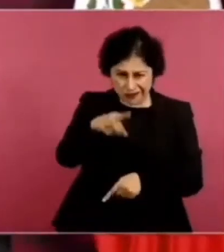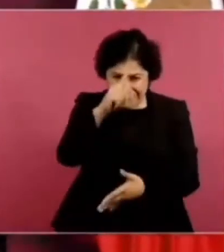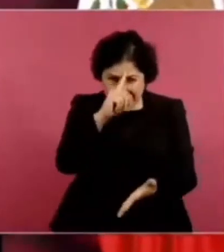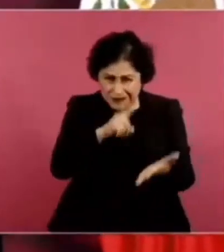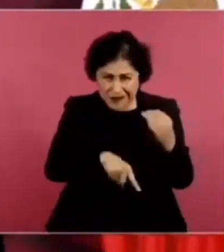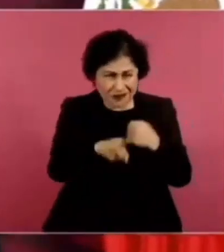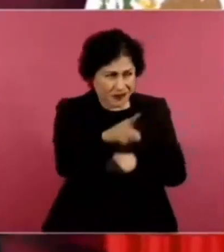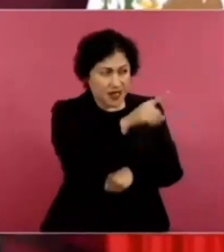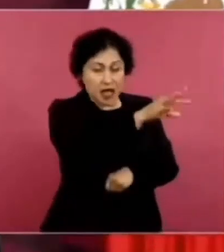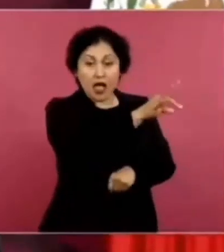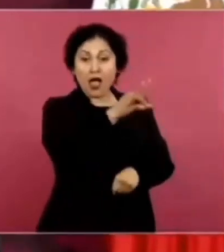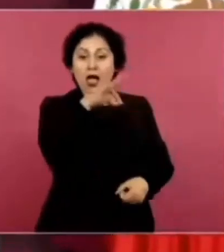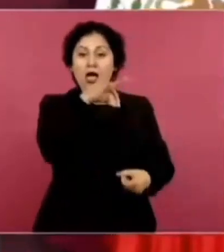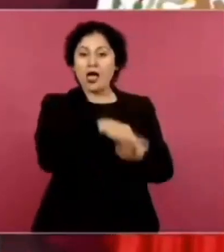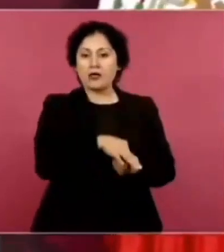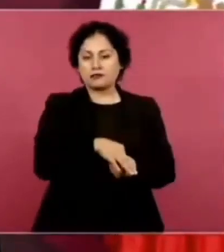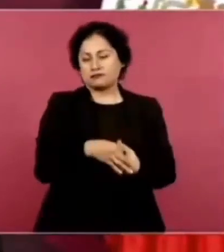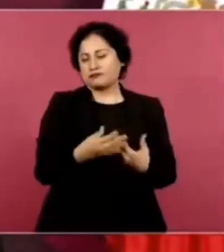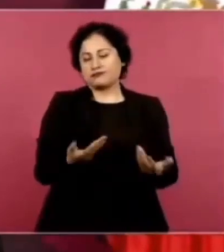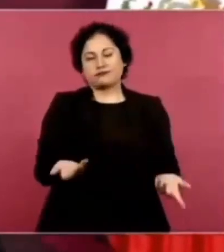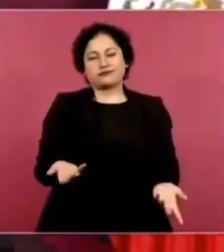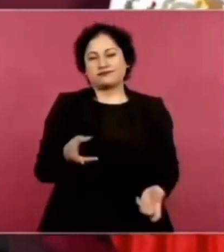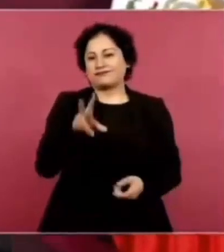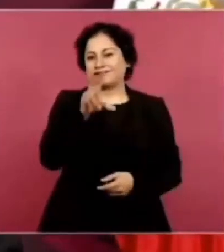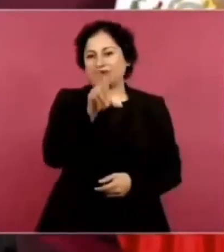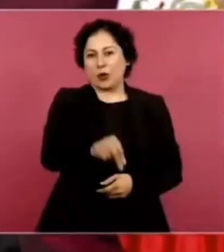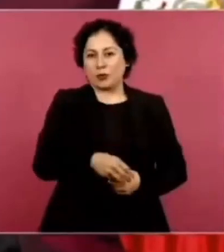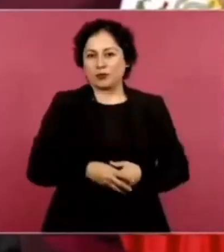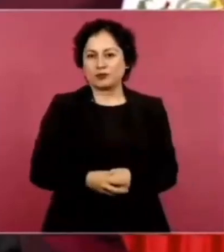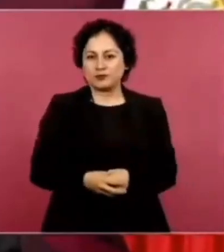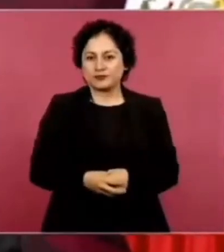Para que a los entiendan. El problema.